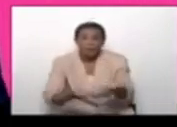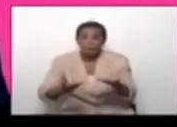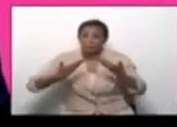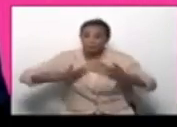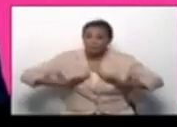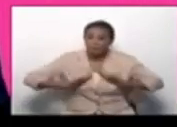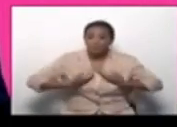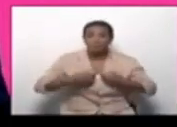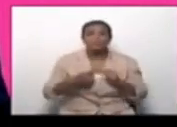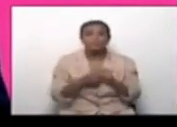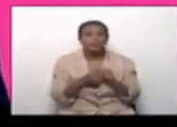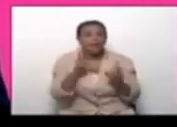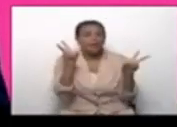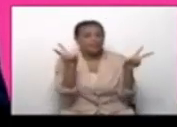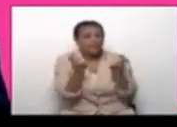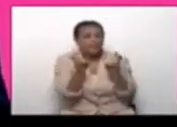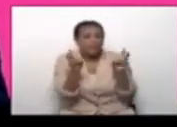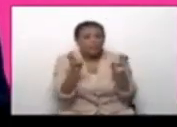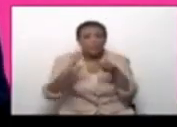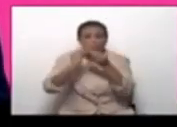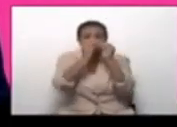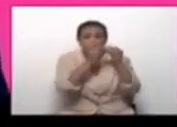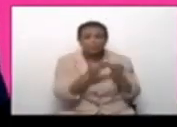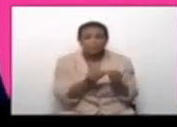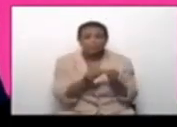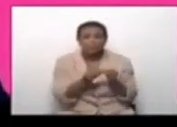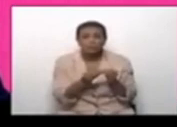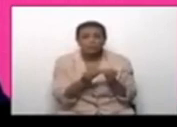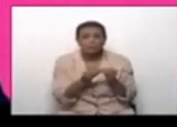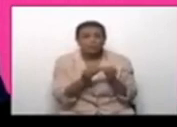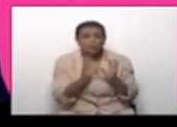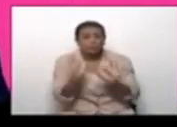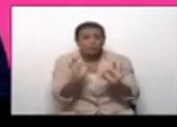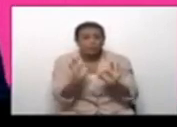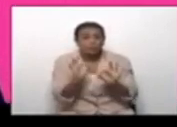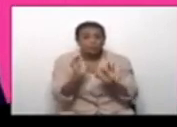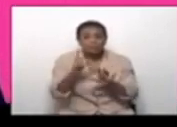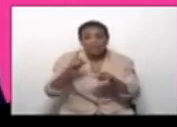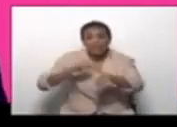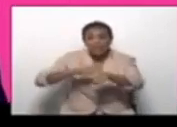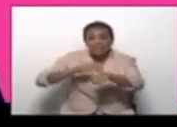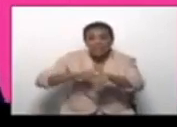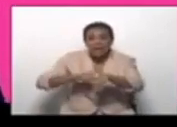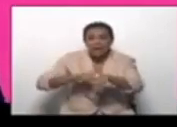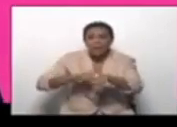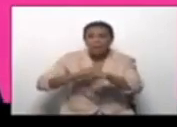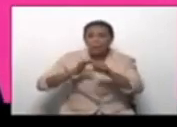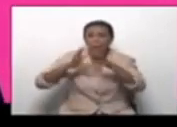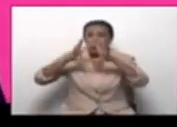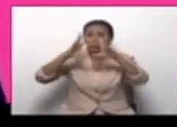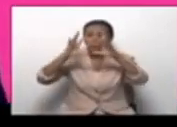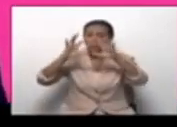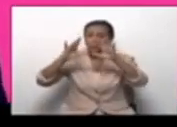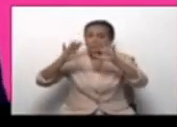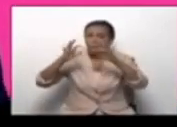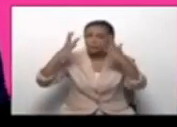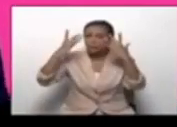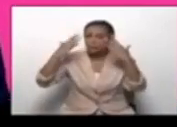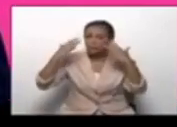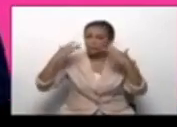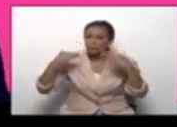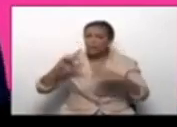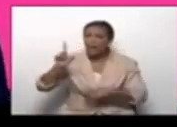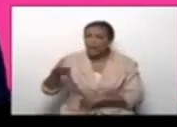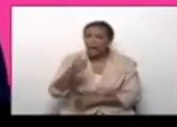brindado en la recuperación y en el retroceso que ha venido teniendo tanto el